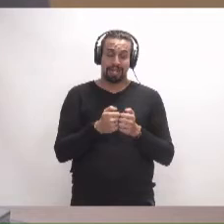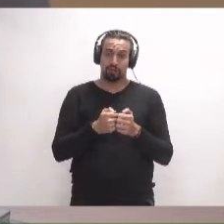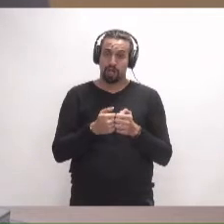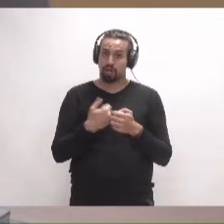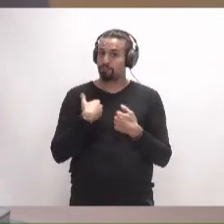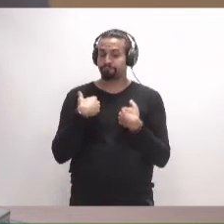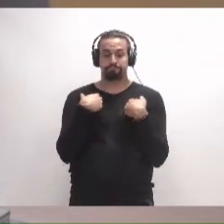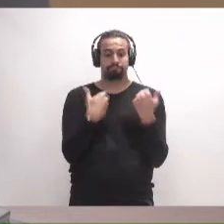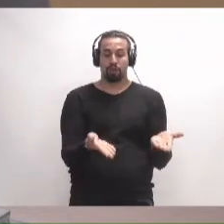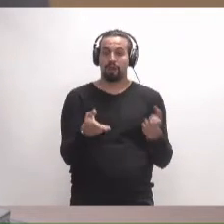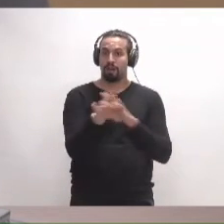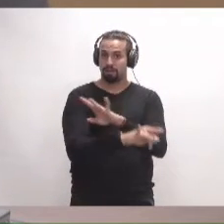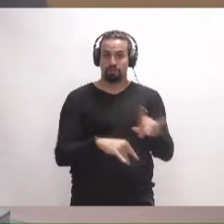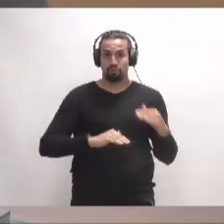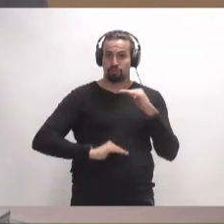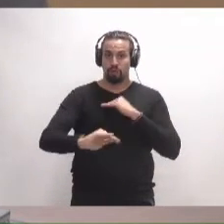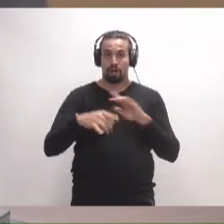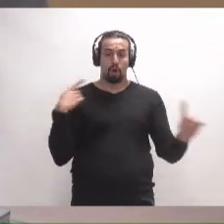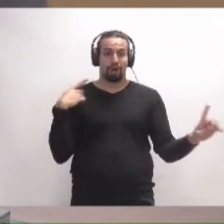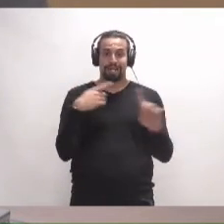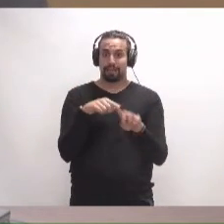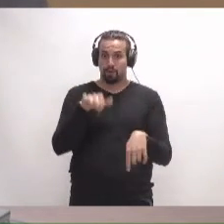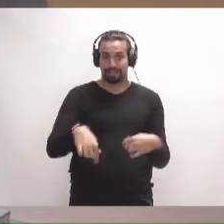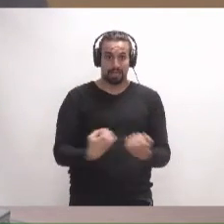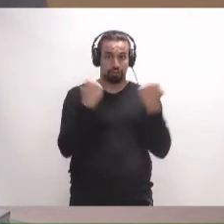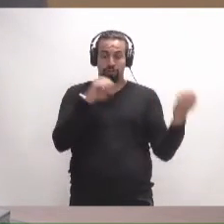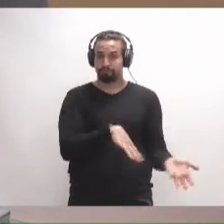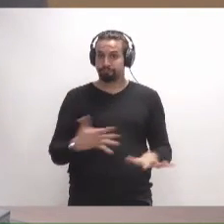no puso a disposición los suelos para el desarrollo de esta actuación.